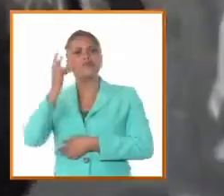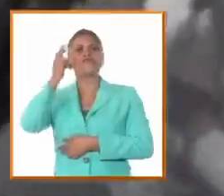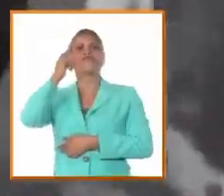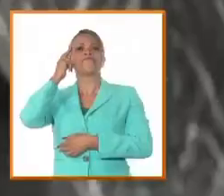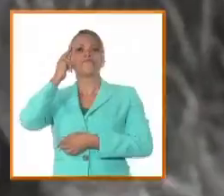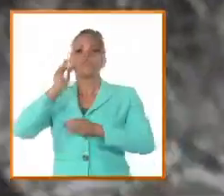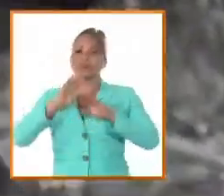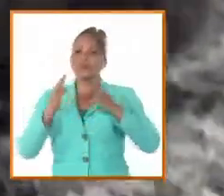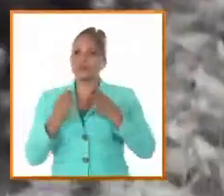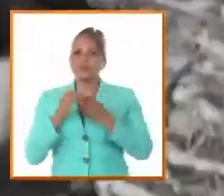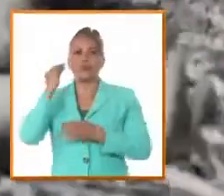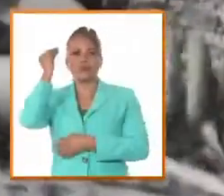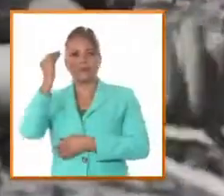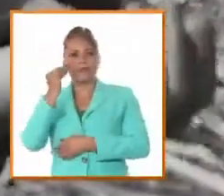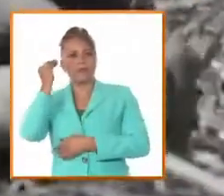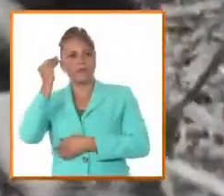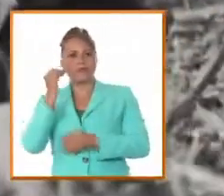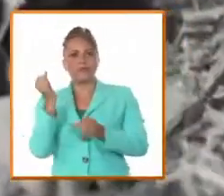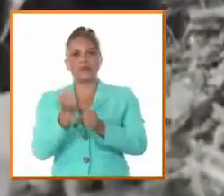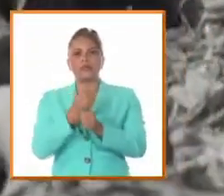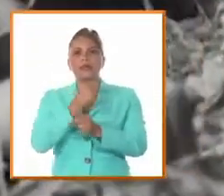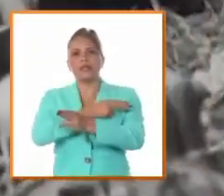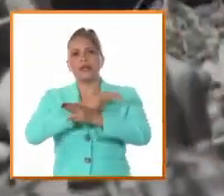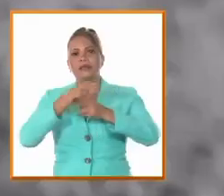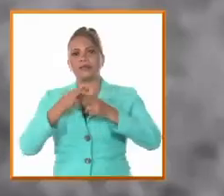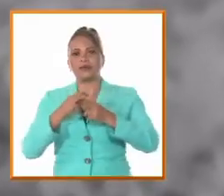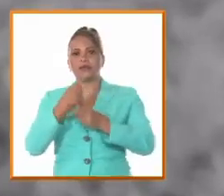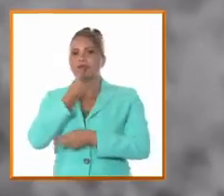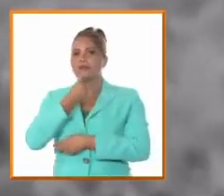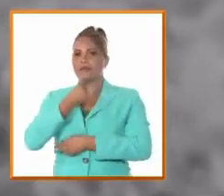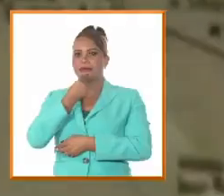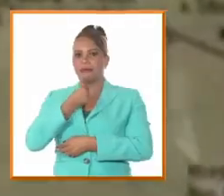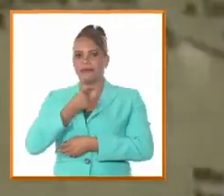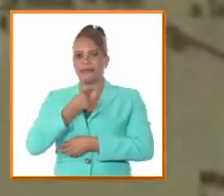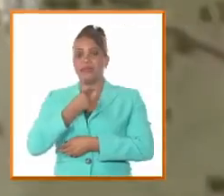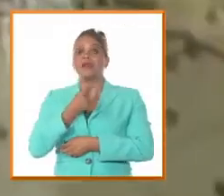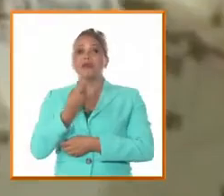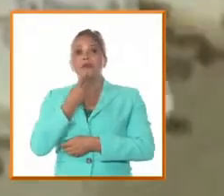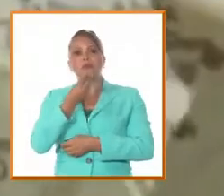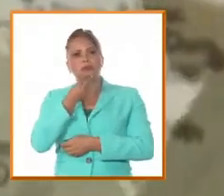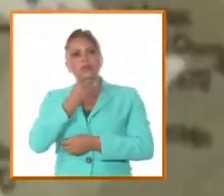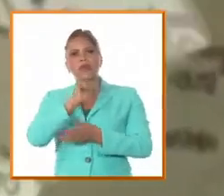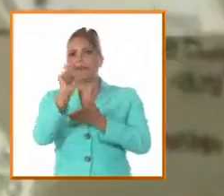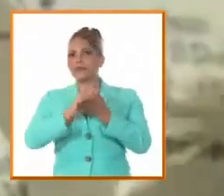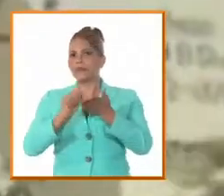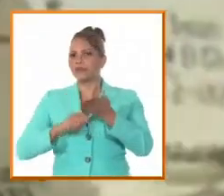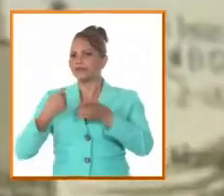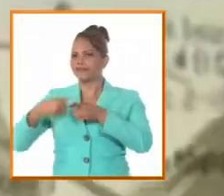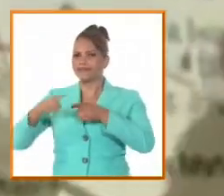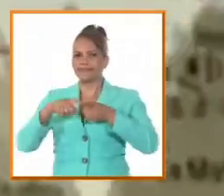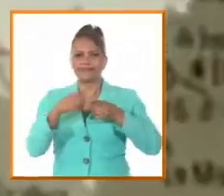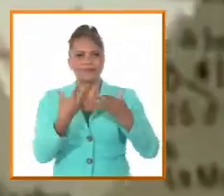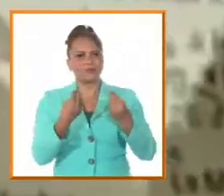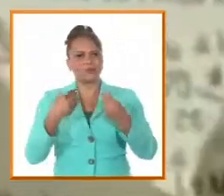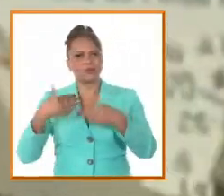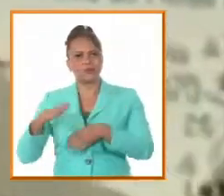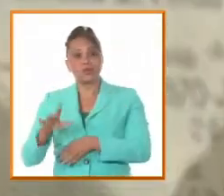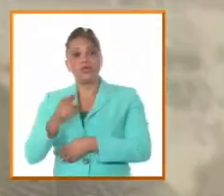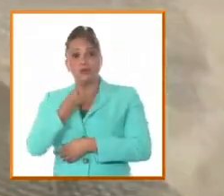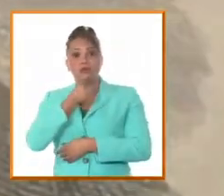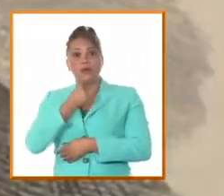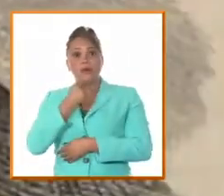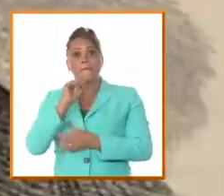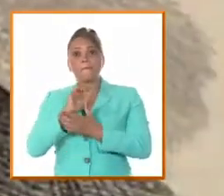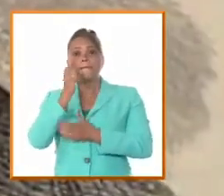muy en lo hondo el pensamiento y la acción heroica de nuestro patriota mayor. Mucho podría escribirse de Agramonte, de quien el generalísimo